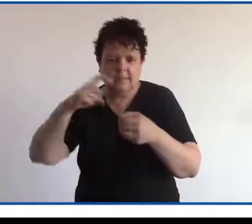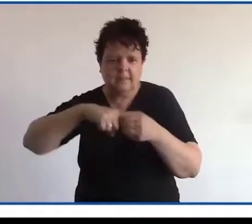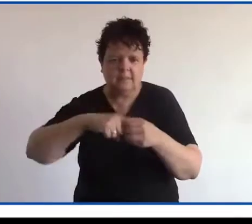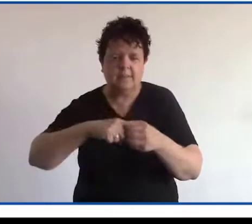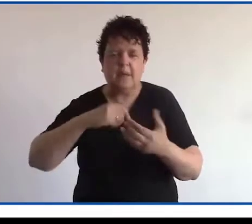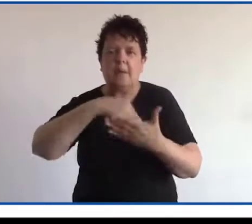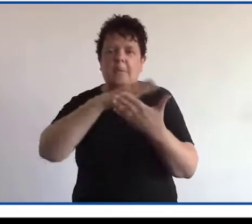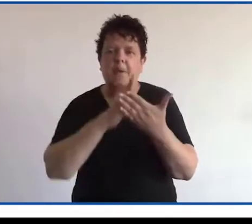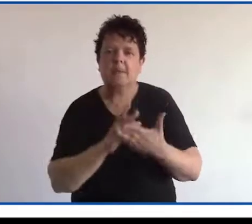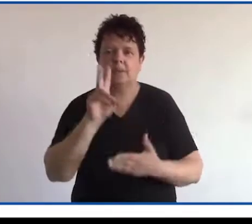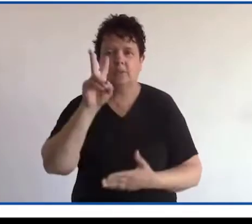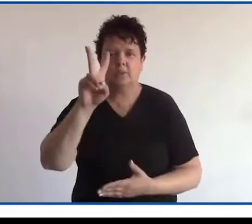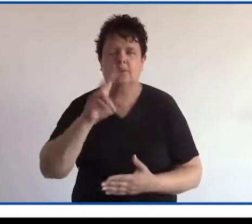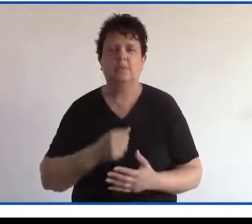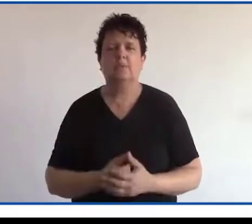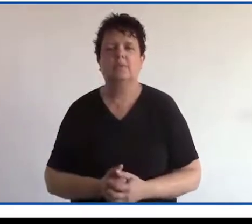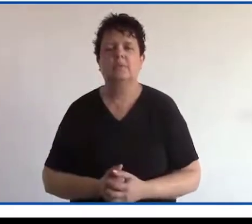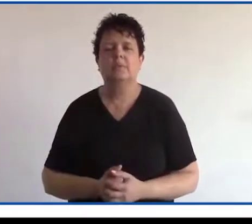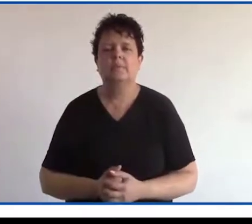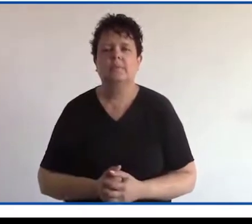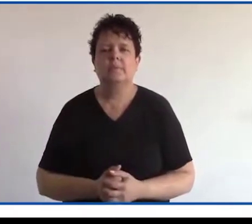Parte 2